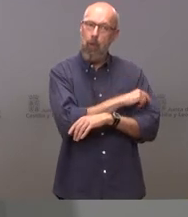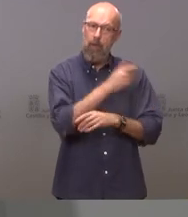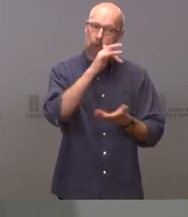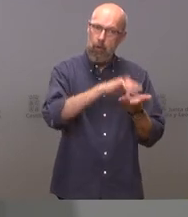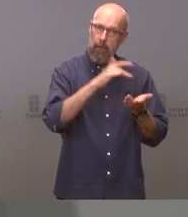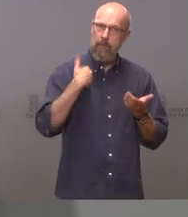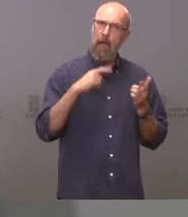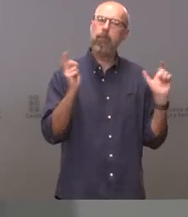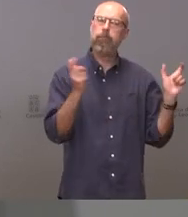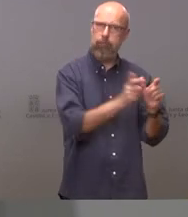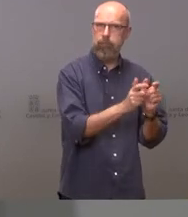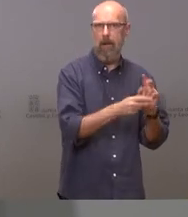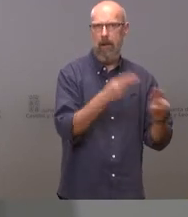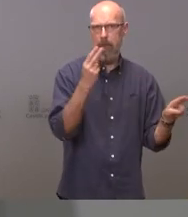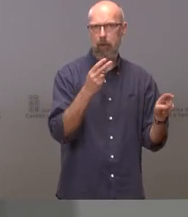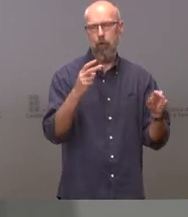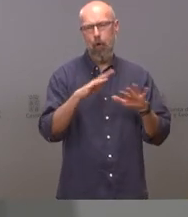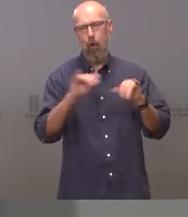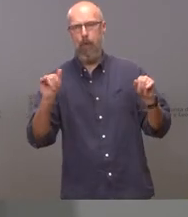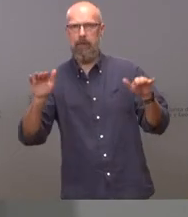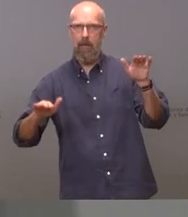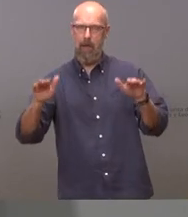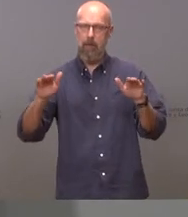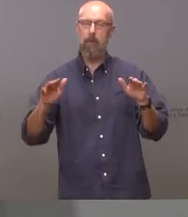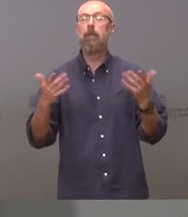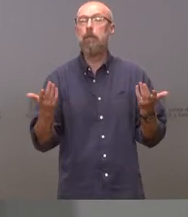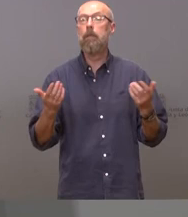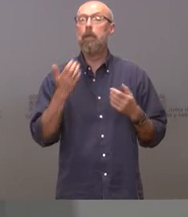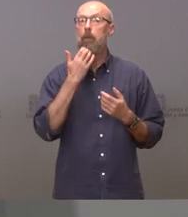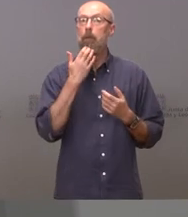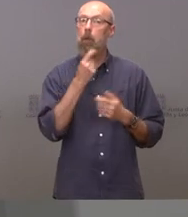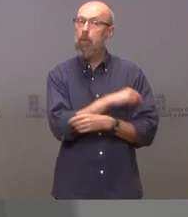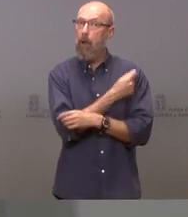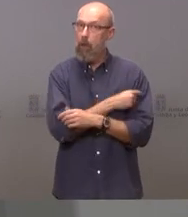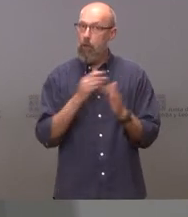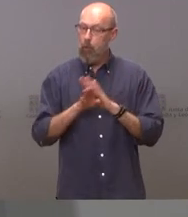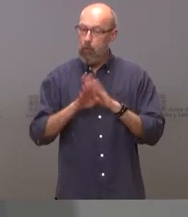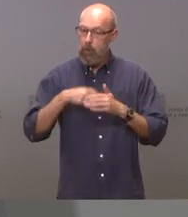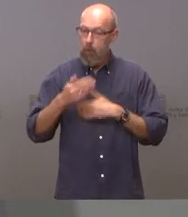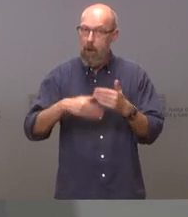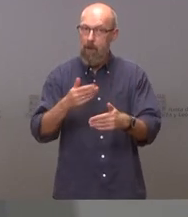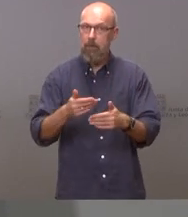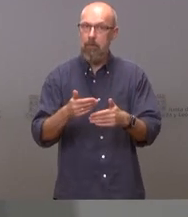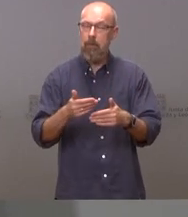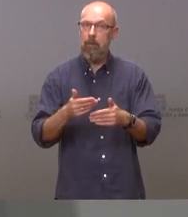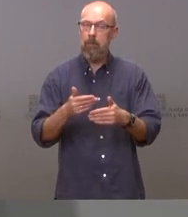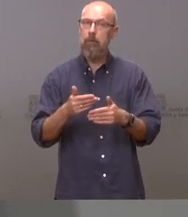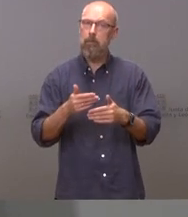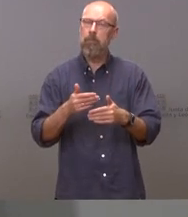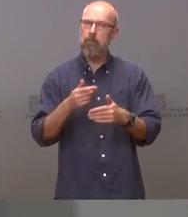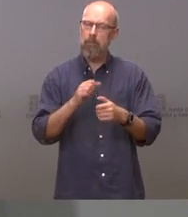vacunados y eso compensa una cosa a la otra a medida que avancemos en la vacunación la incidencia